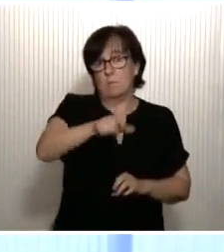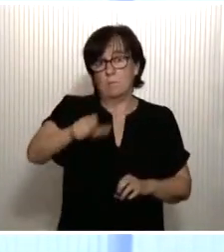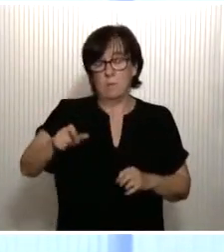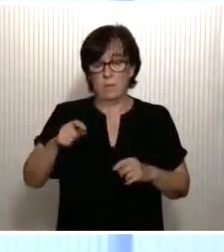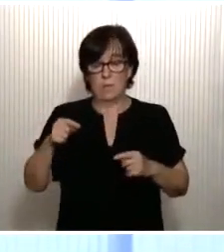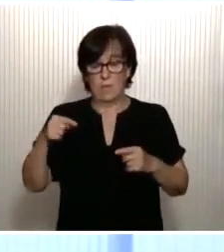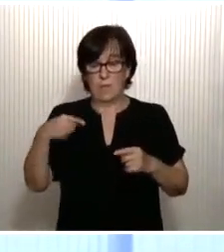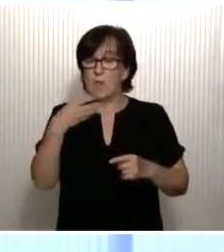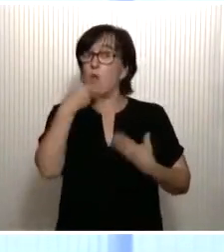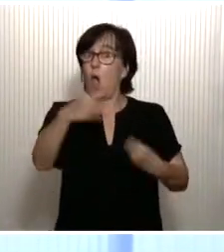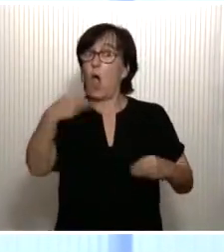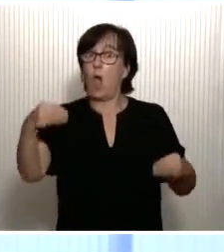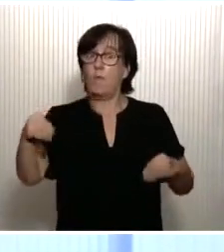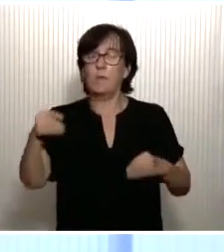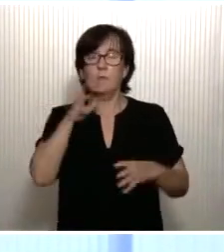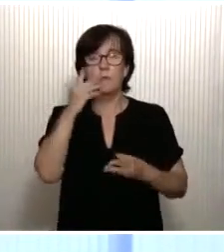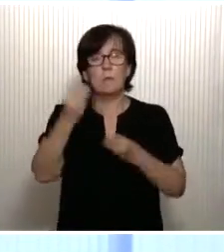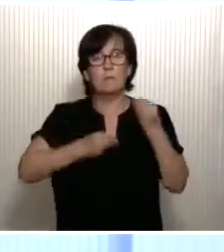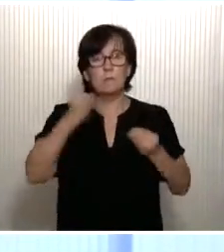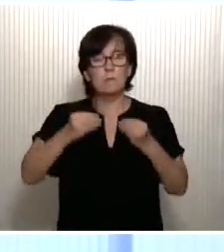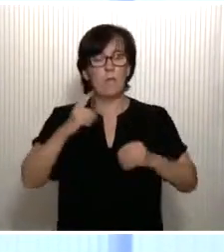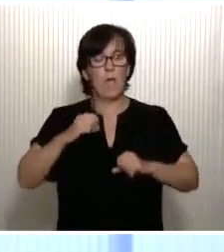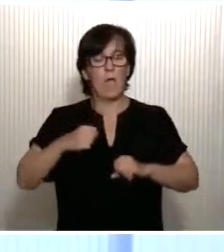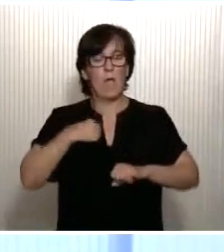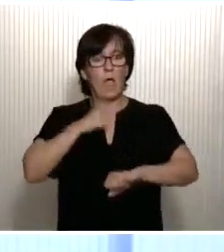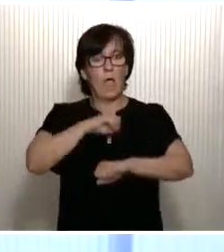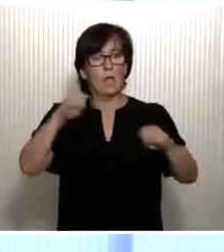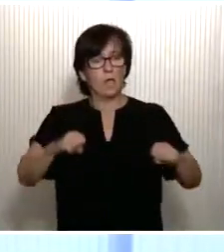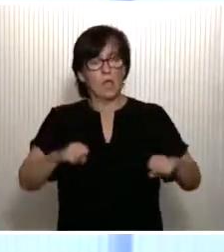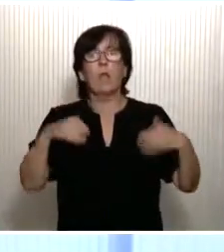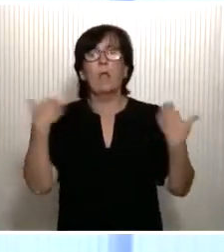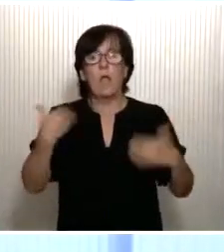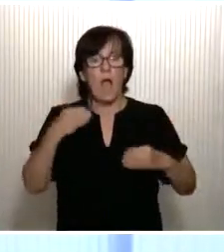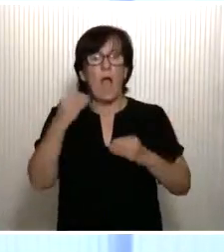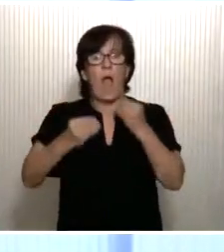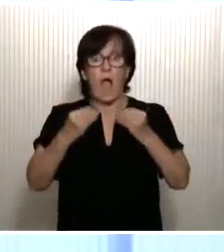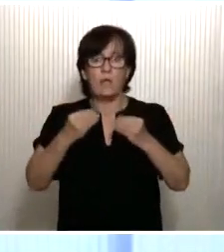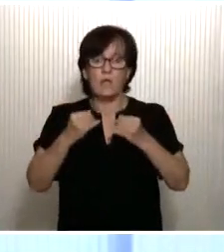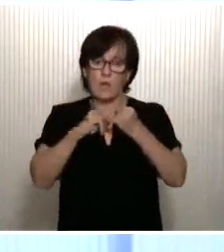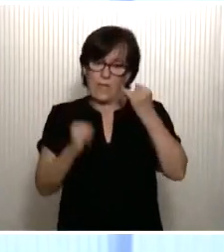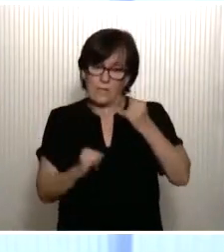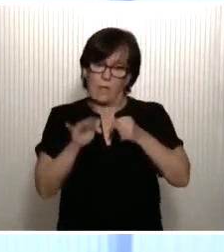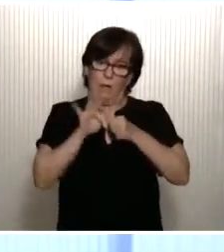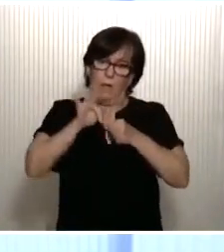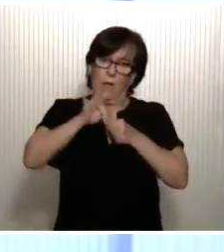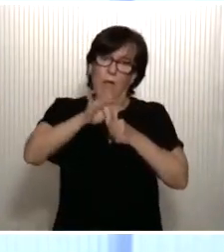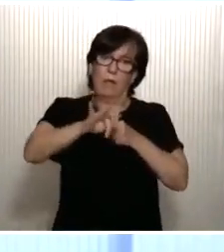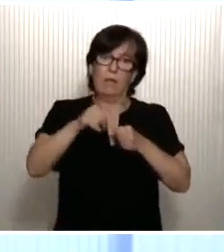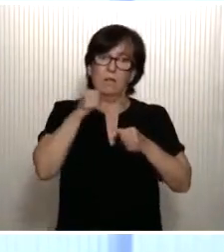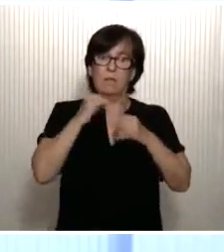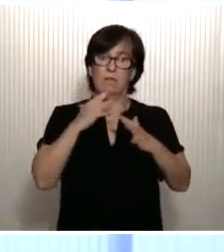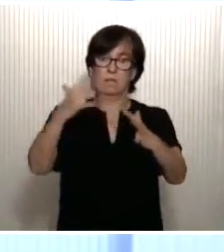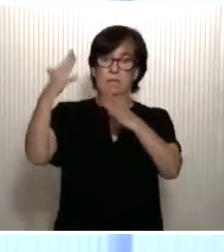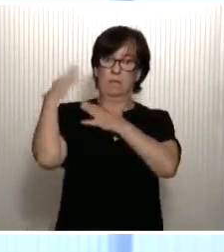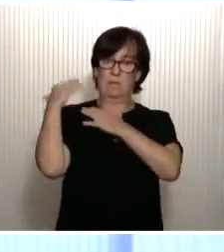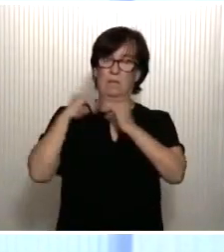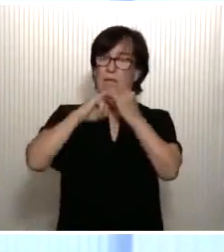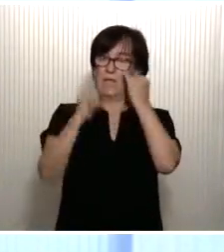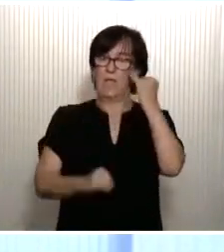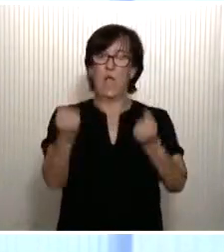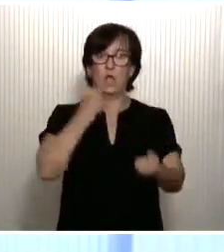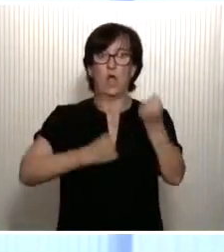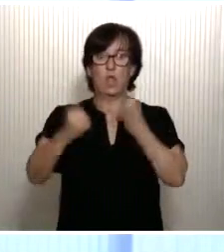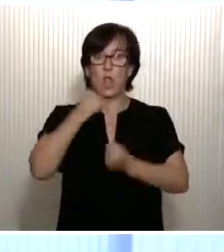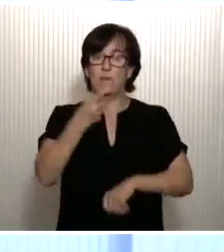generaciones más jóvenes, que se están haciendo adultos, atravesando una crisis tras otra. Hace diez años, una crisis económica y financiera.